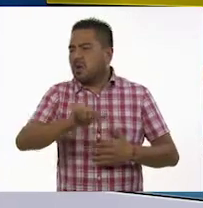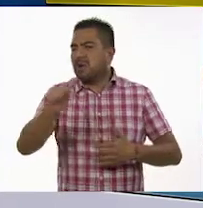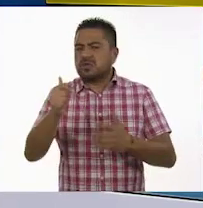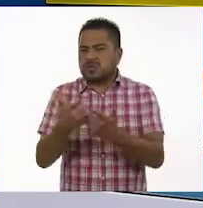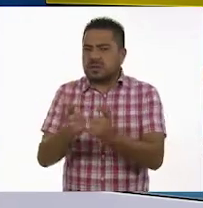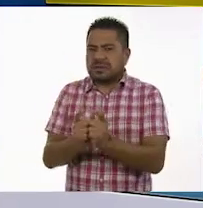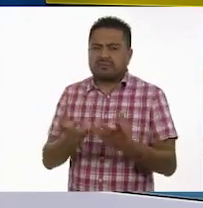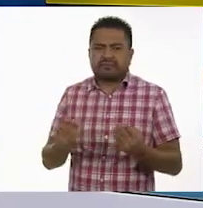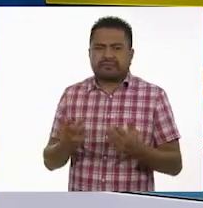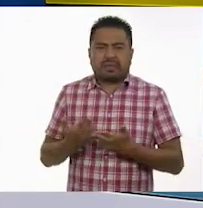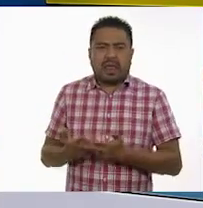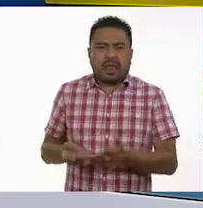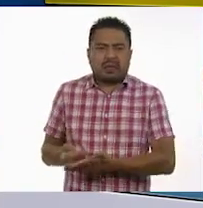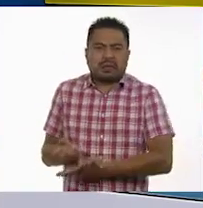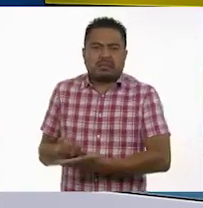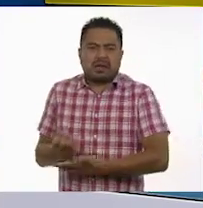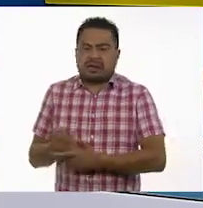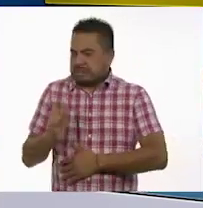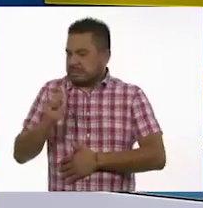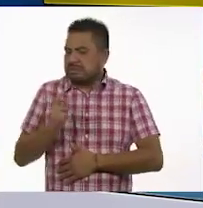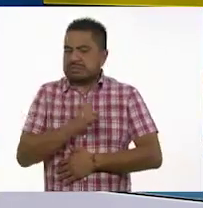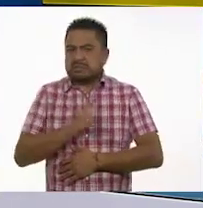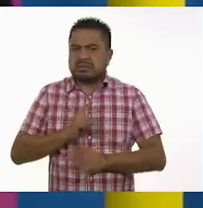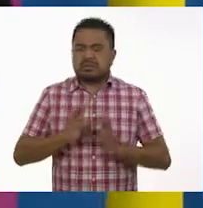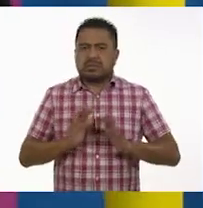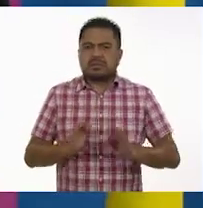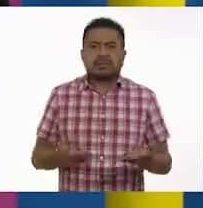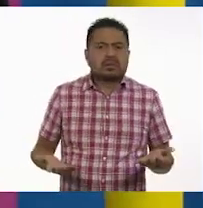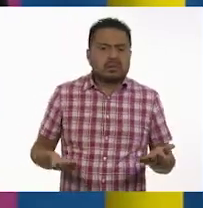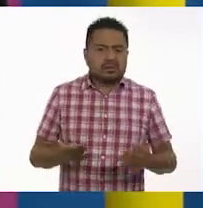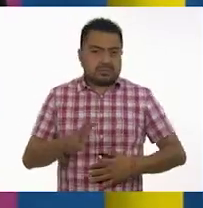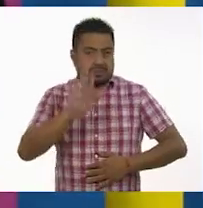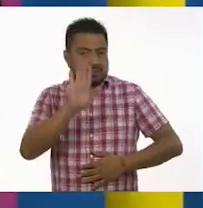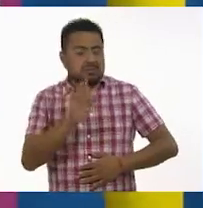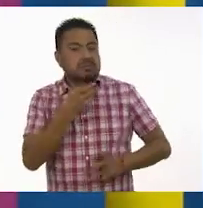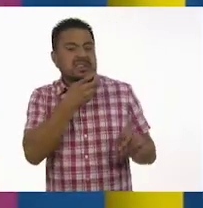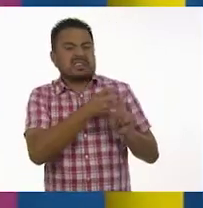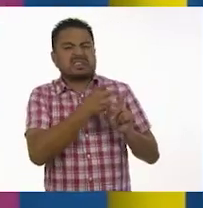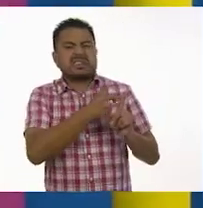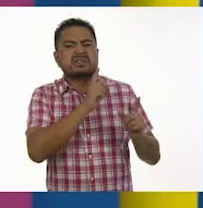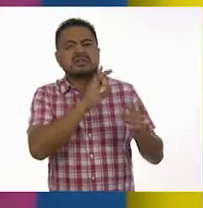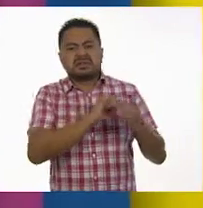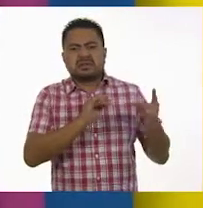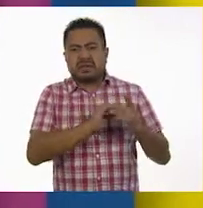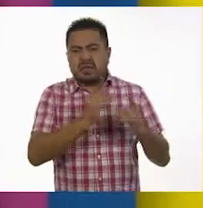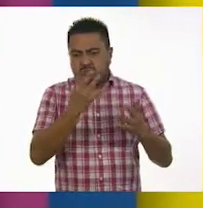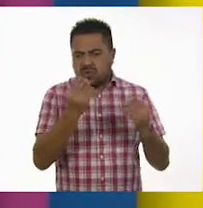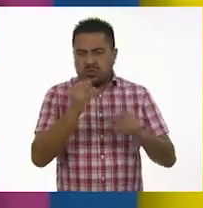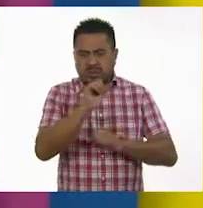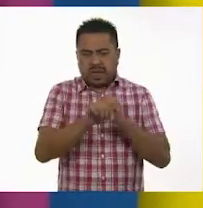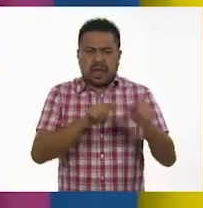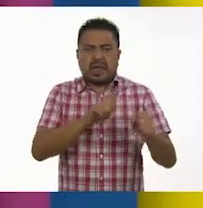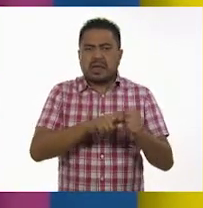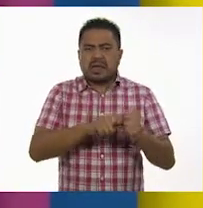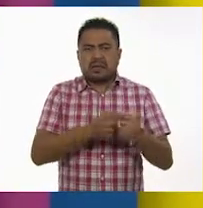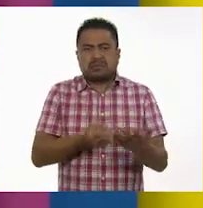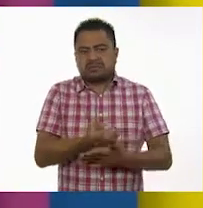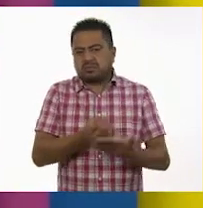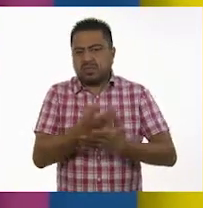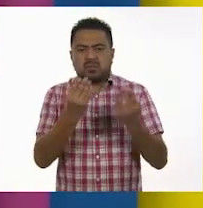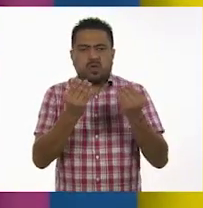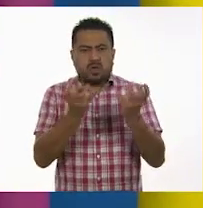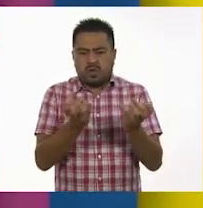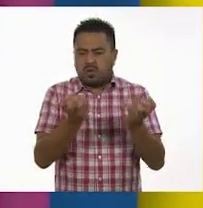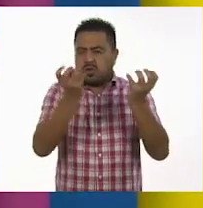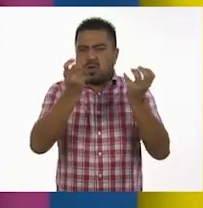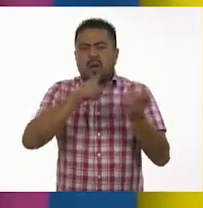tienen varias. ¿Eso a qué se debe? Eso se debe a que en muchos animales se producen varios óvulos